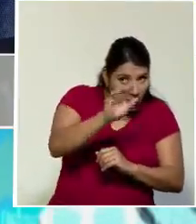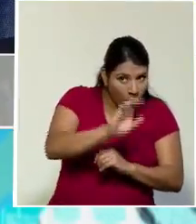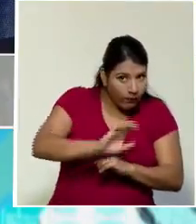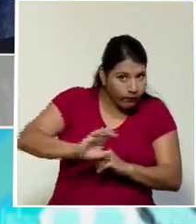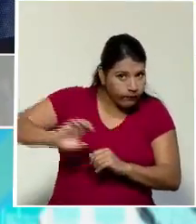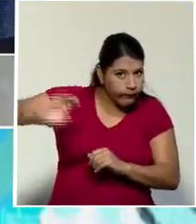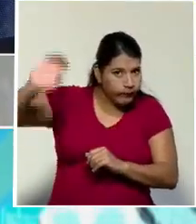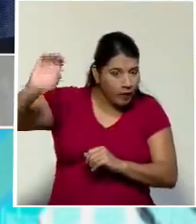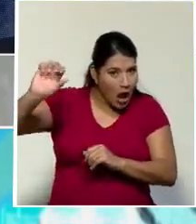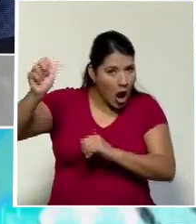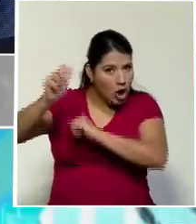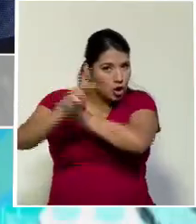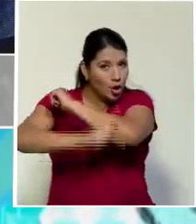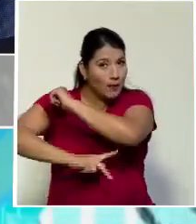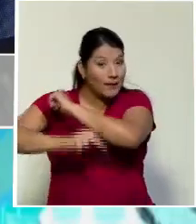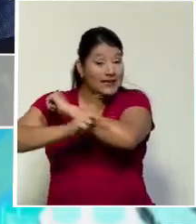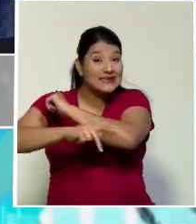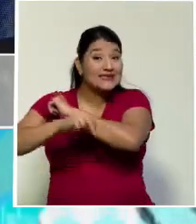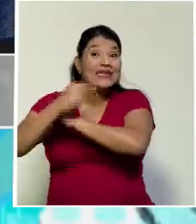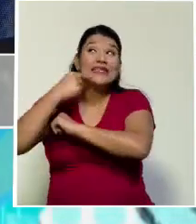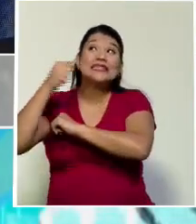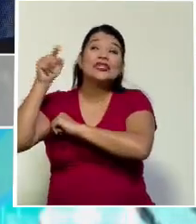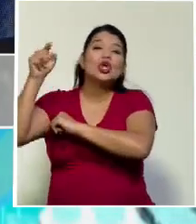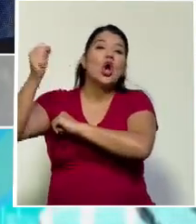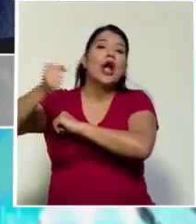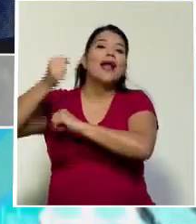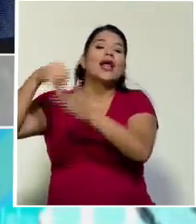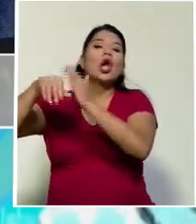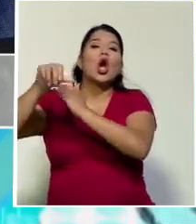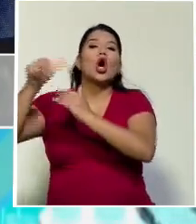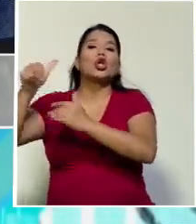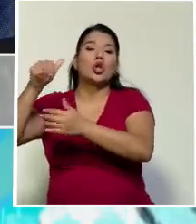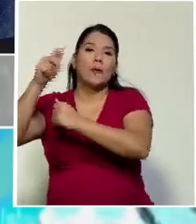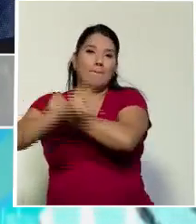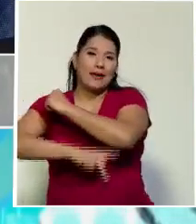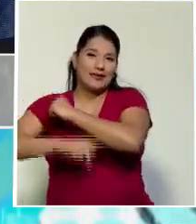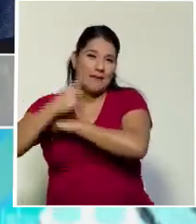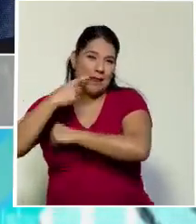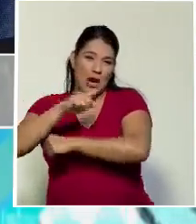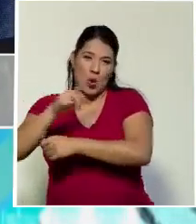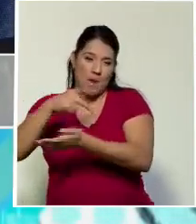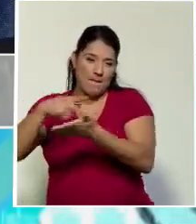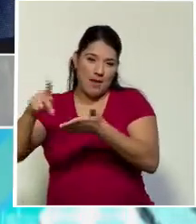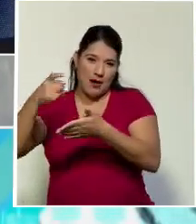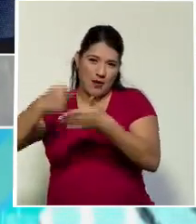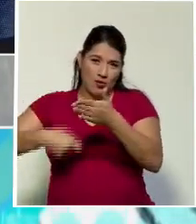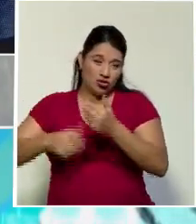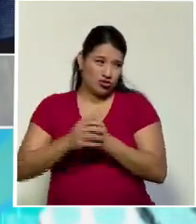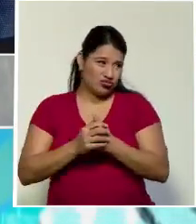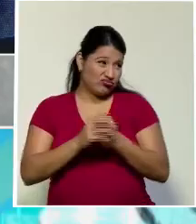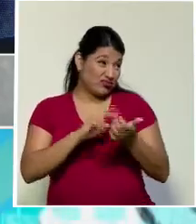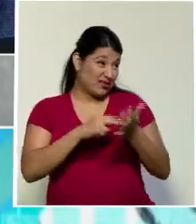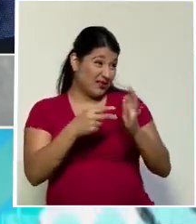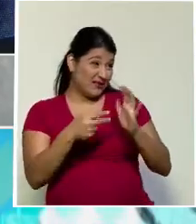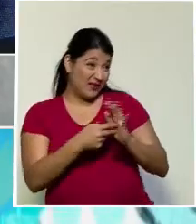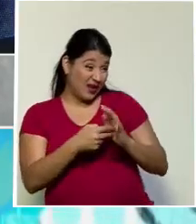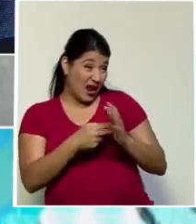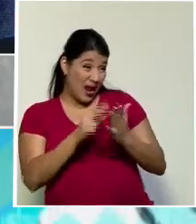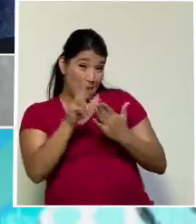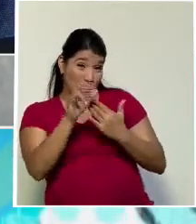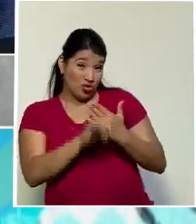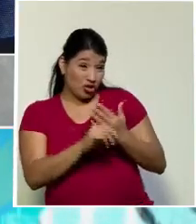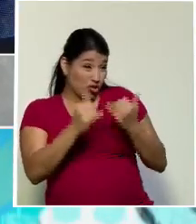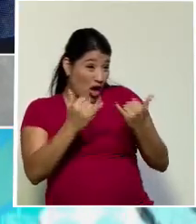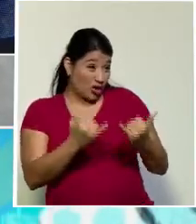proyecto que va a ampliar la inequidad que ya existe, y no va a solucionar